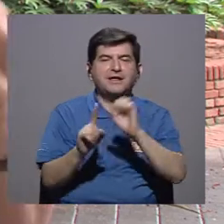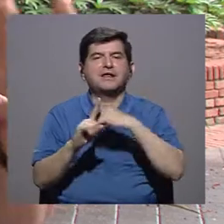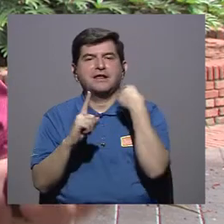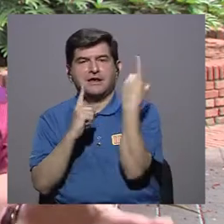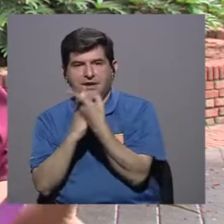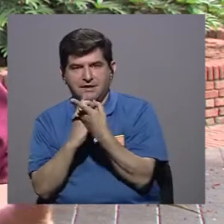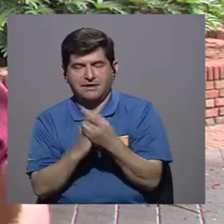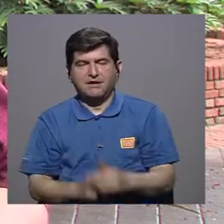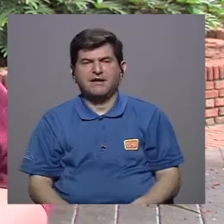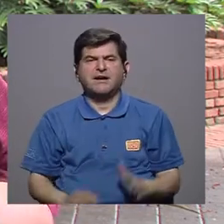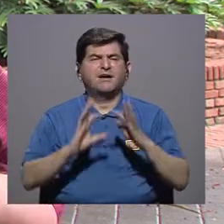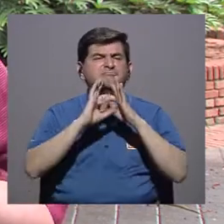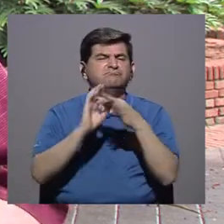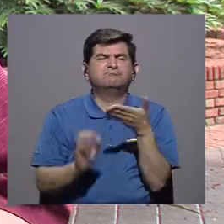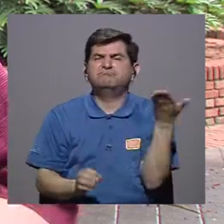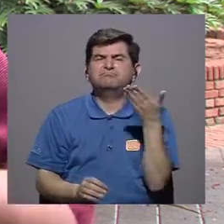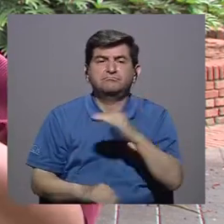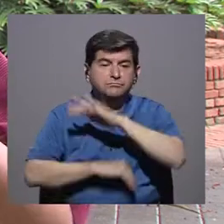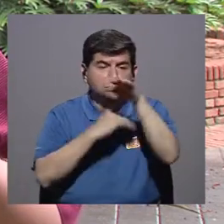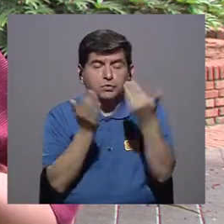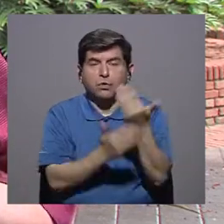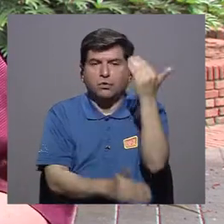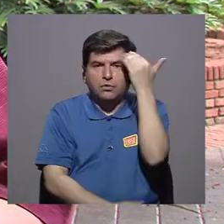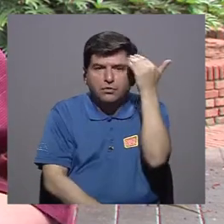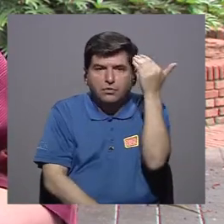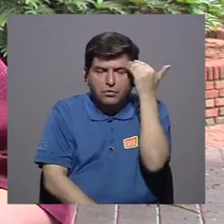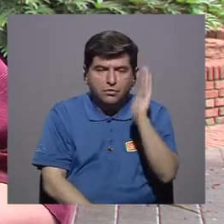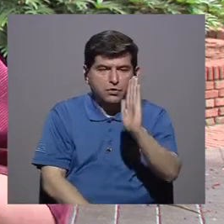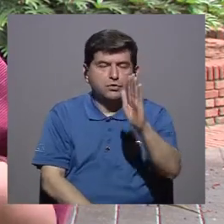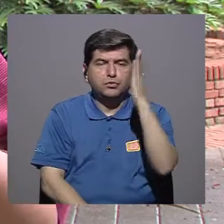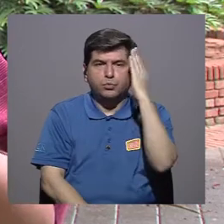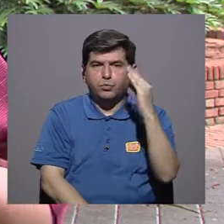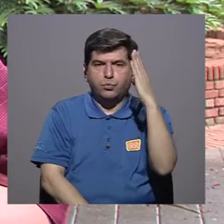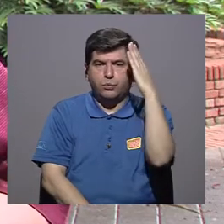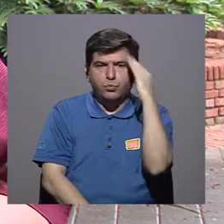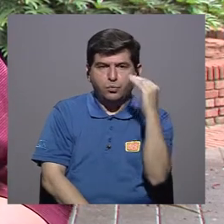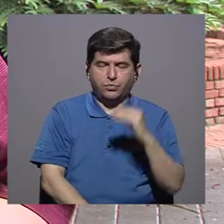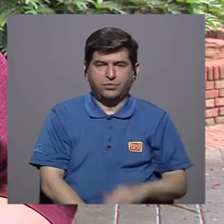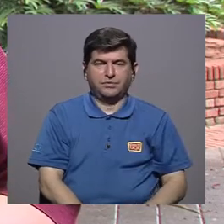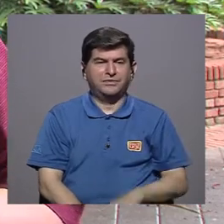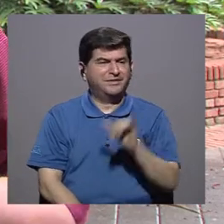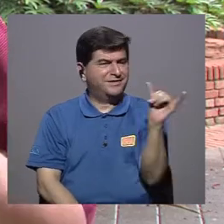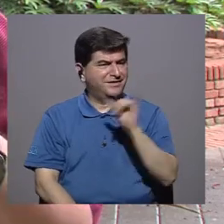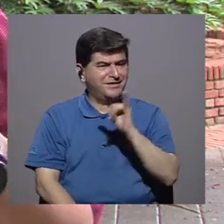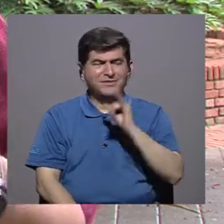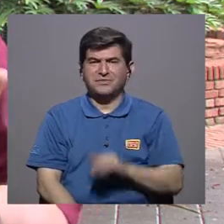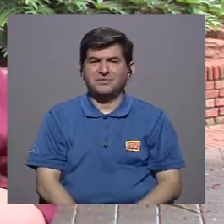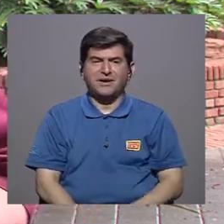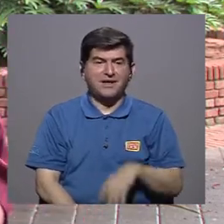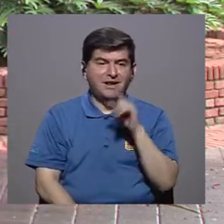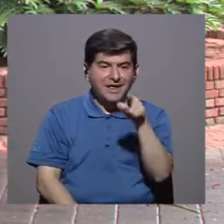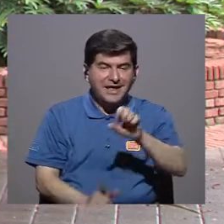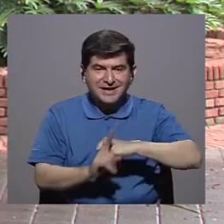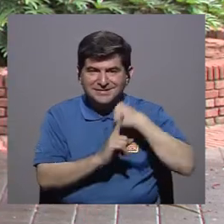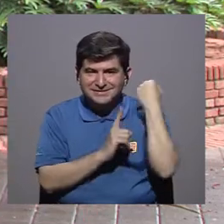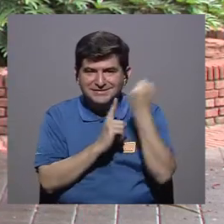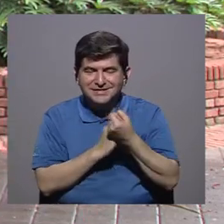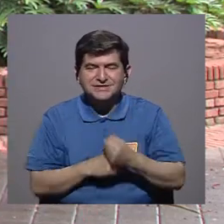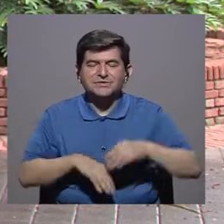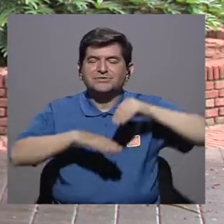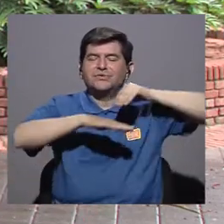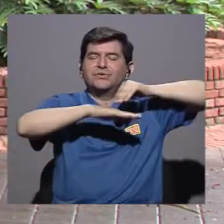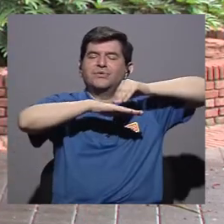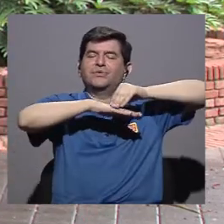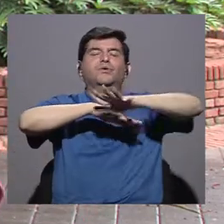familia y por otro lado la sociedad, en cuanto a todo su conocimiento y toda su experiencia porque también esto